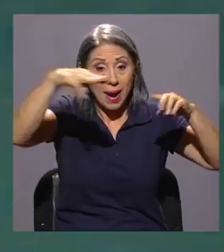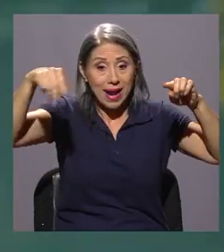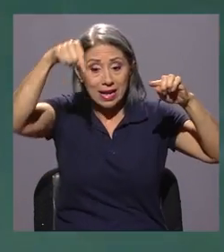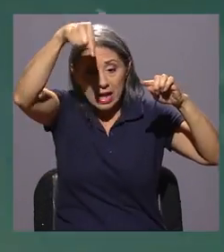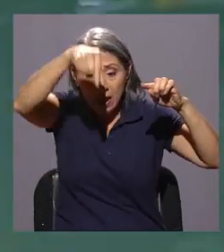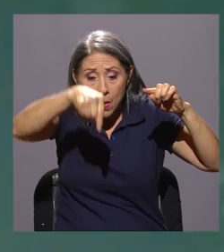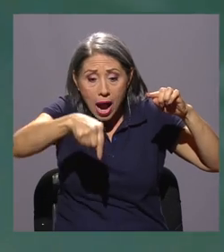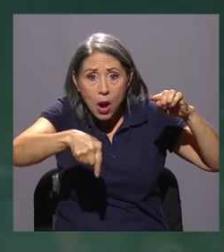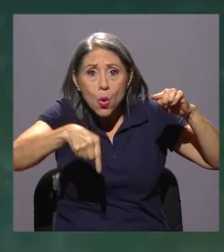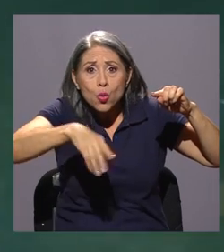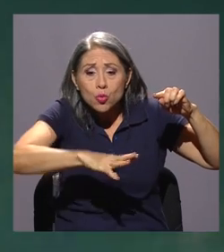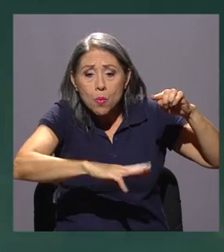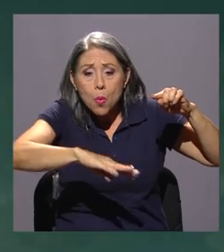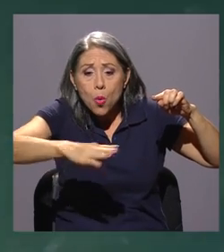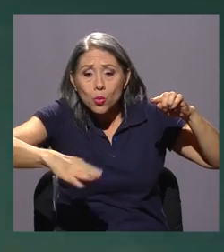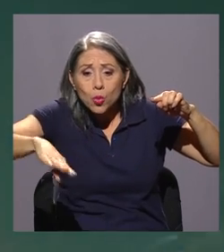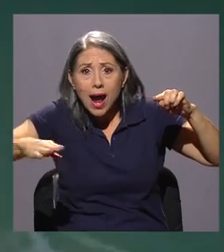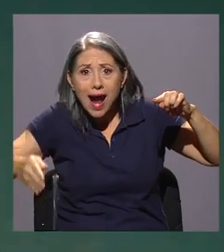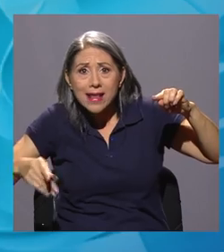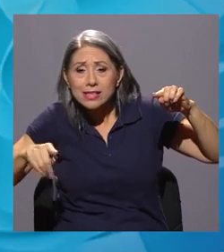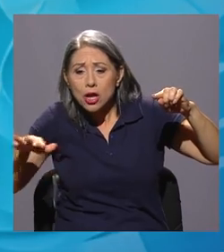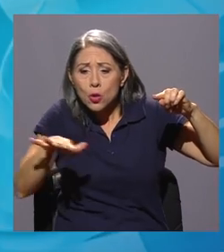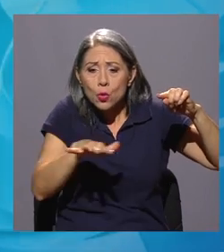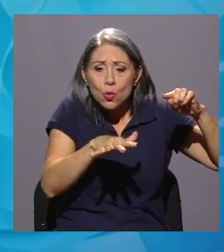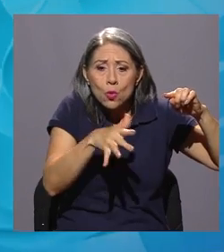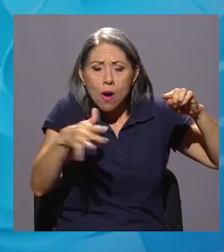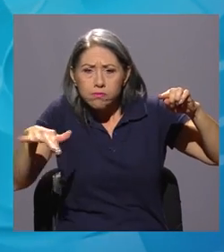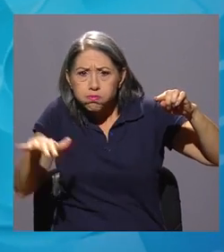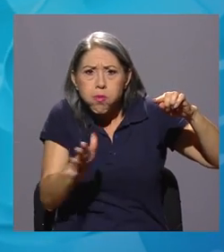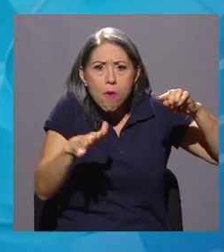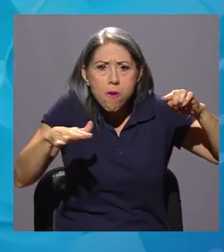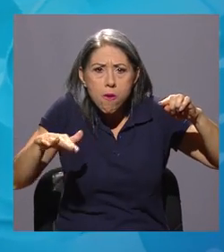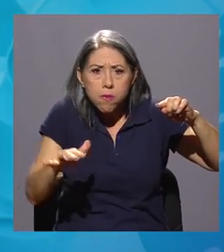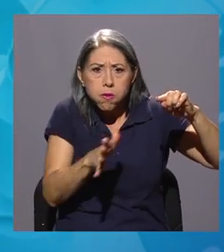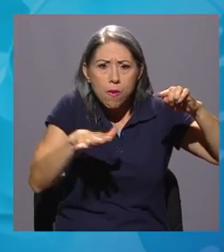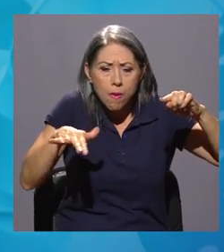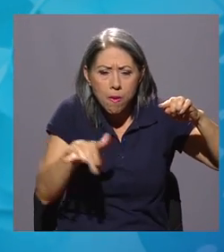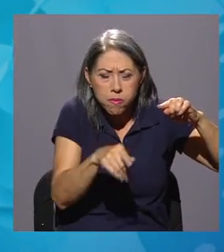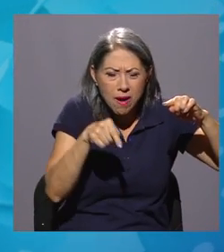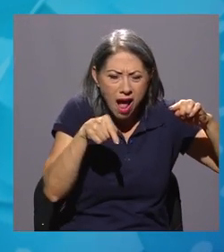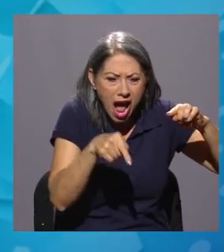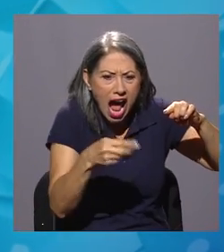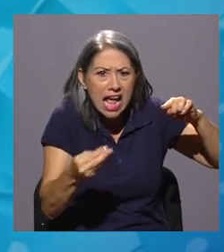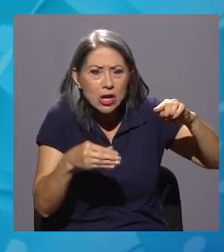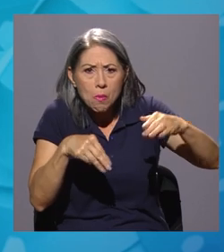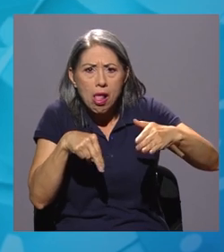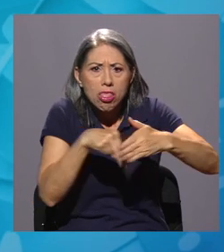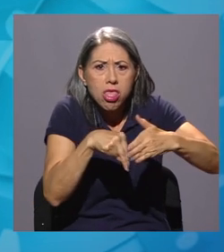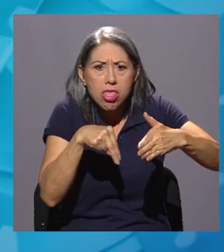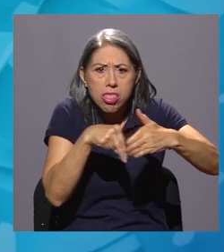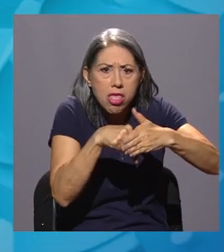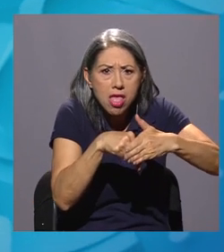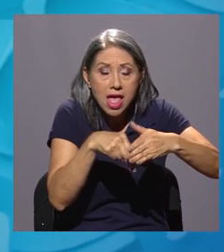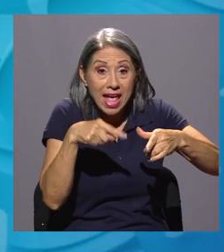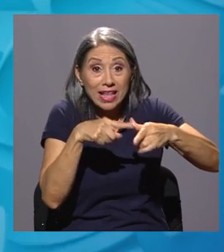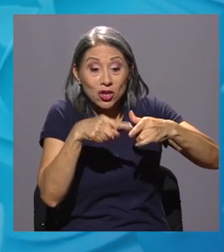estas montañas submarinas y hacen que todos los nutrientes y esos organismos pequeñitos que se encuentran a profundidades, que